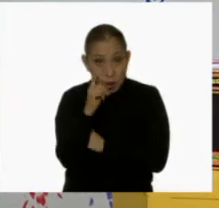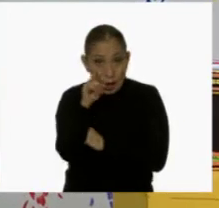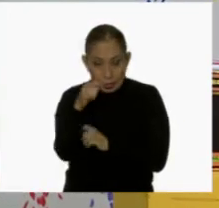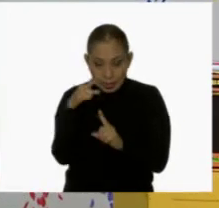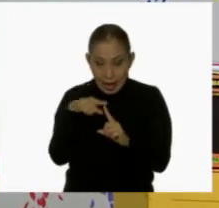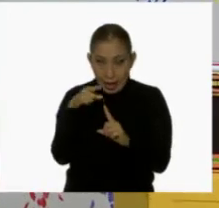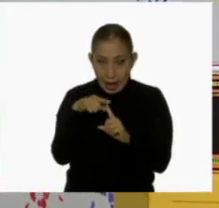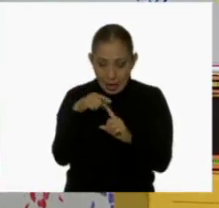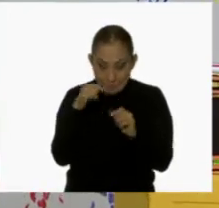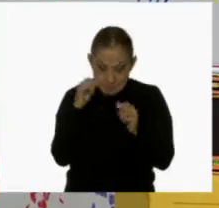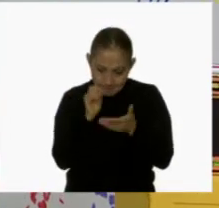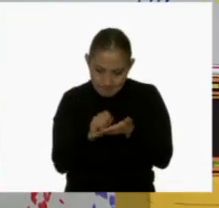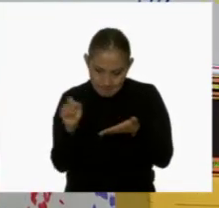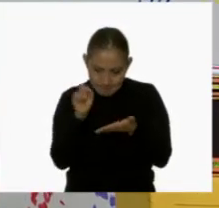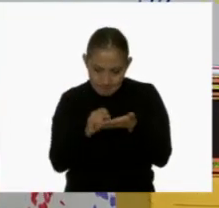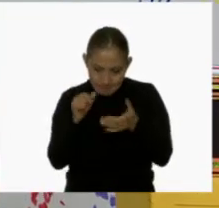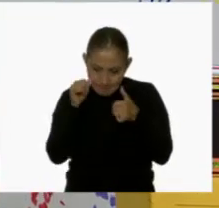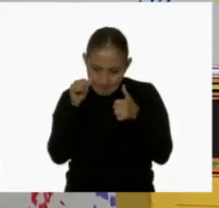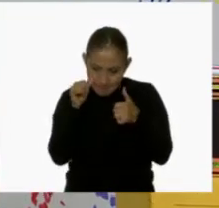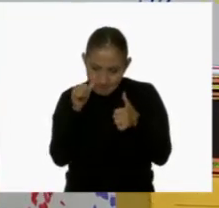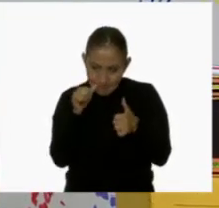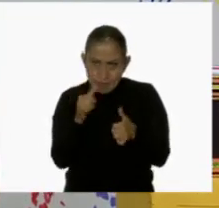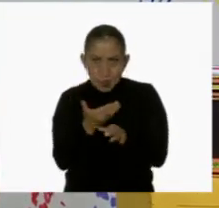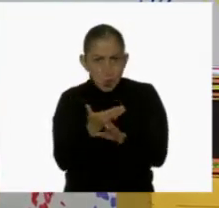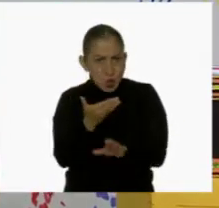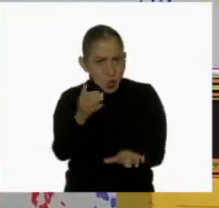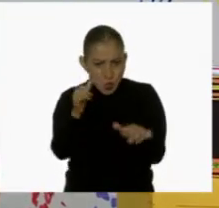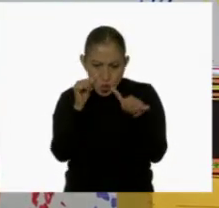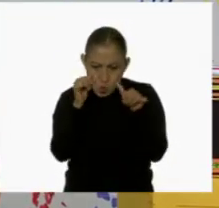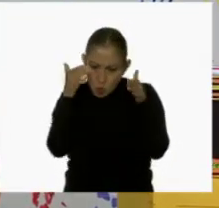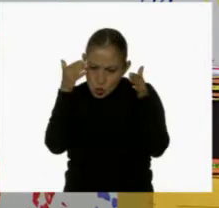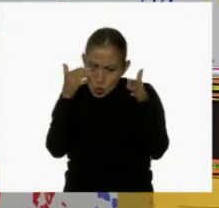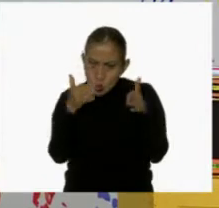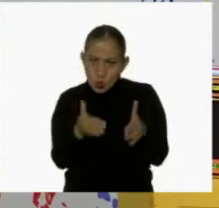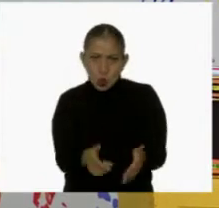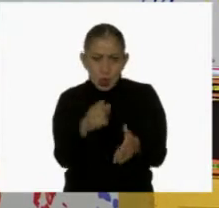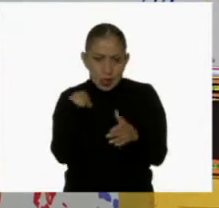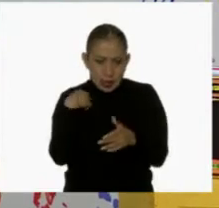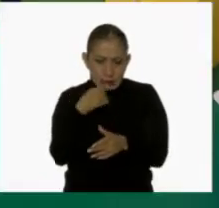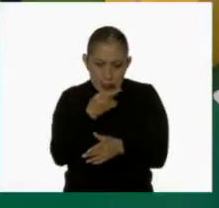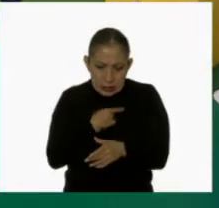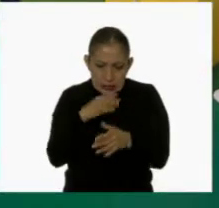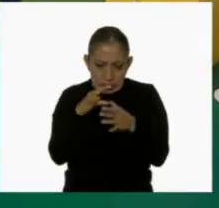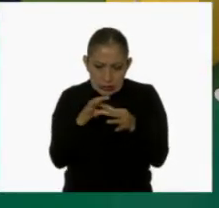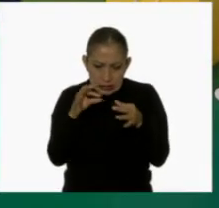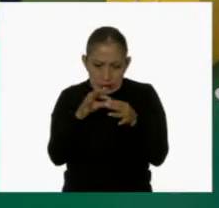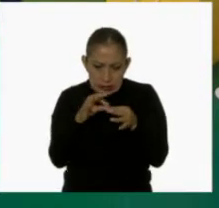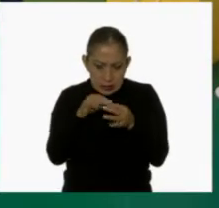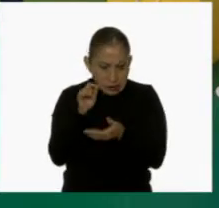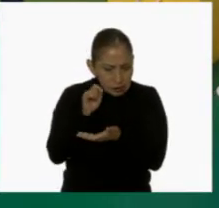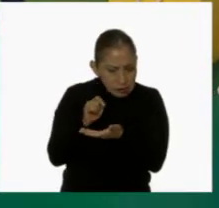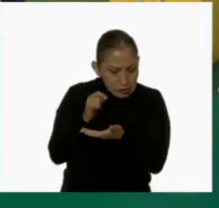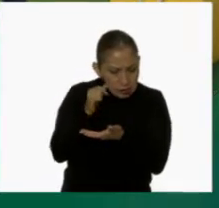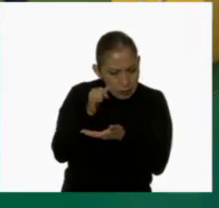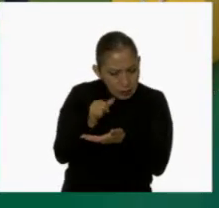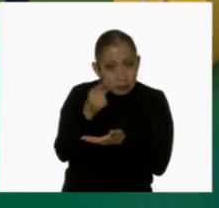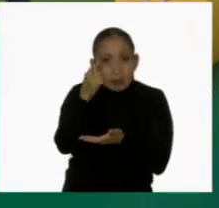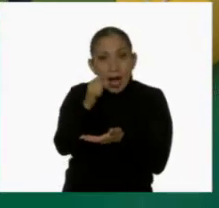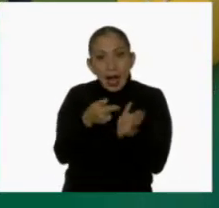tarea. En ese momento deben concentrarse muchísimo en las indicaciones a seguir para